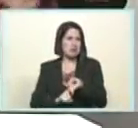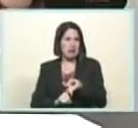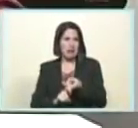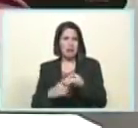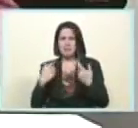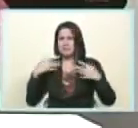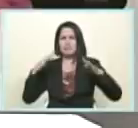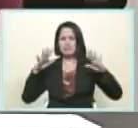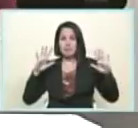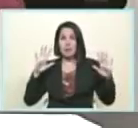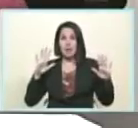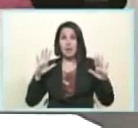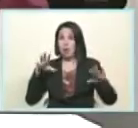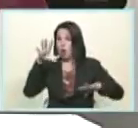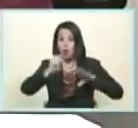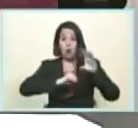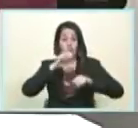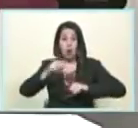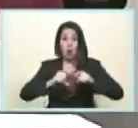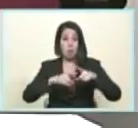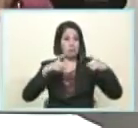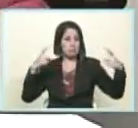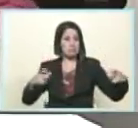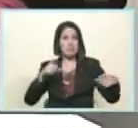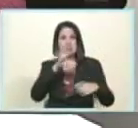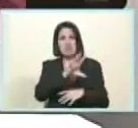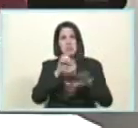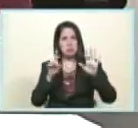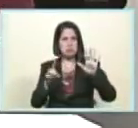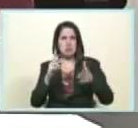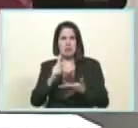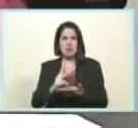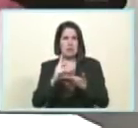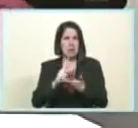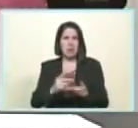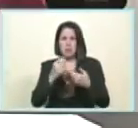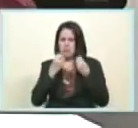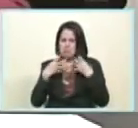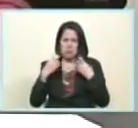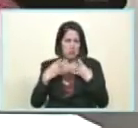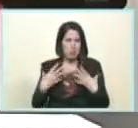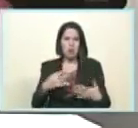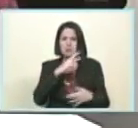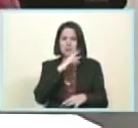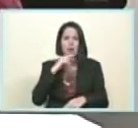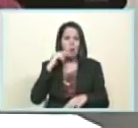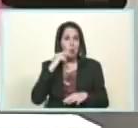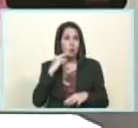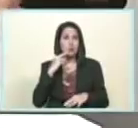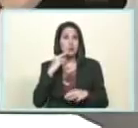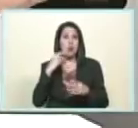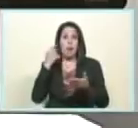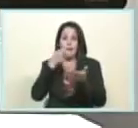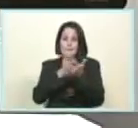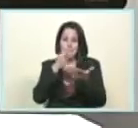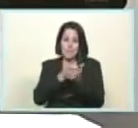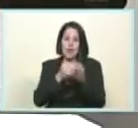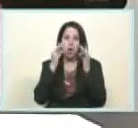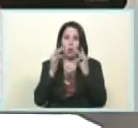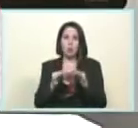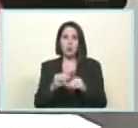X bueno compra su pernil también de 5 o 6 kilos bien bueno bien sabroso a un precio justo